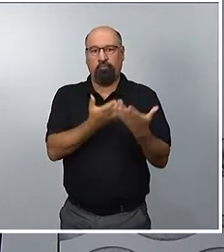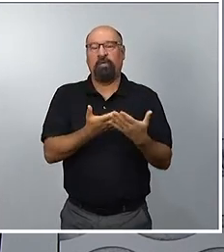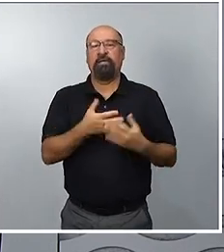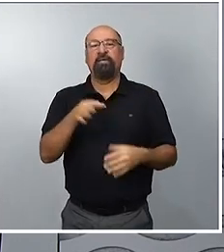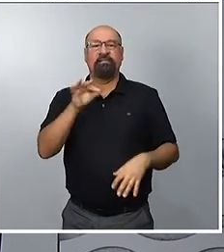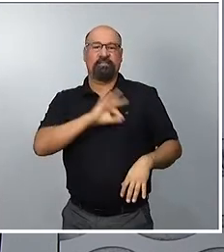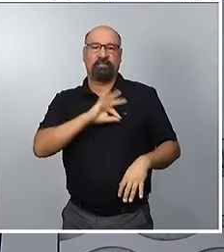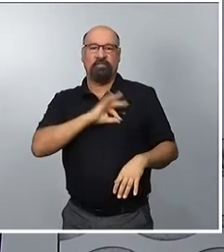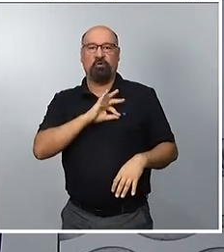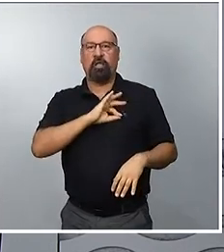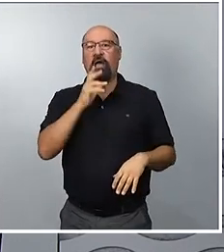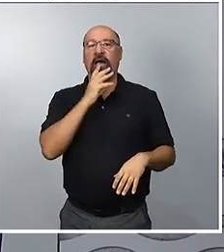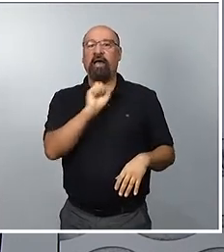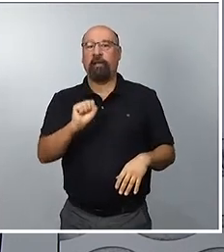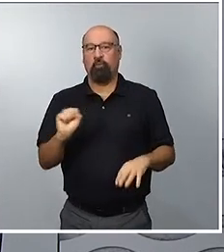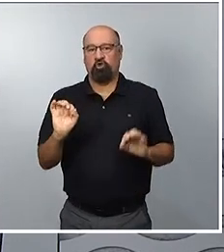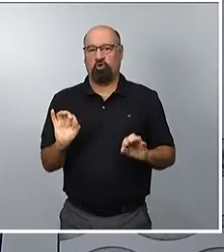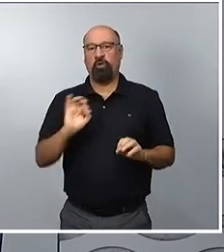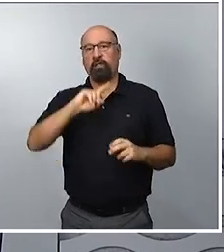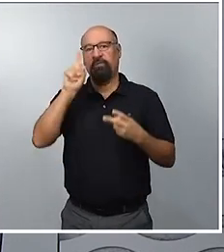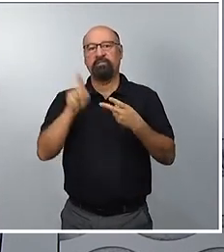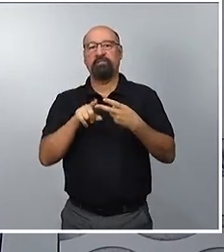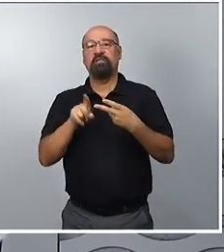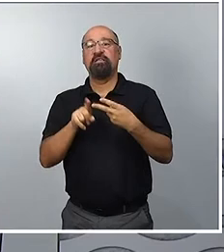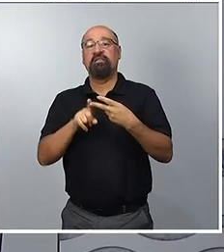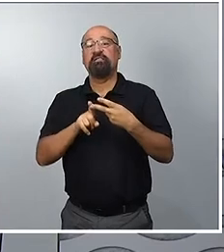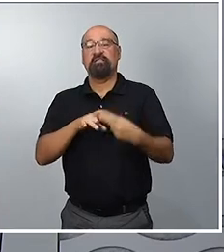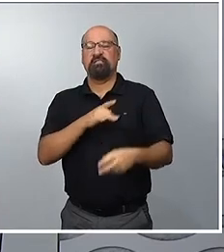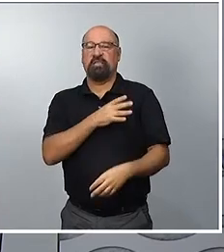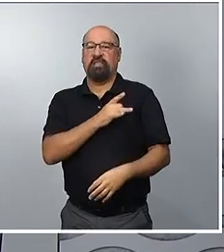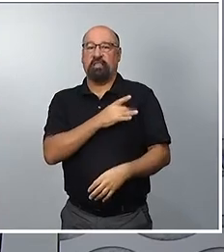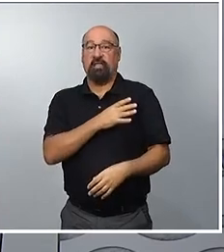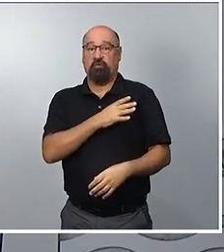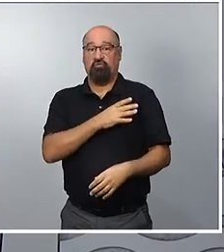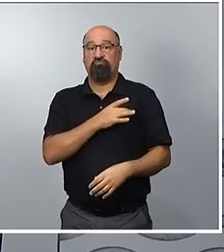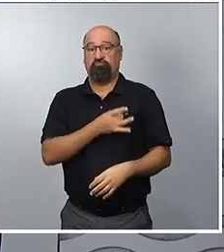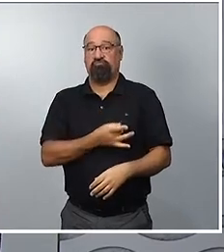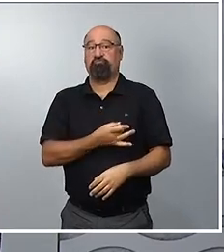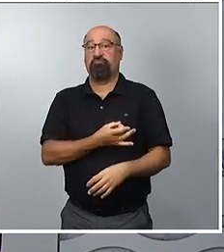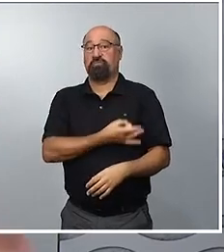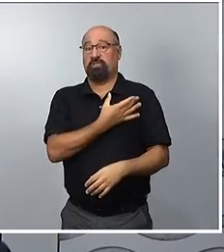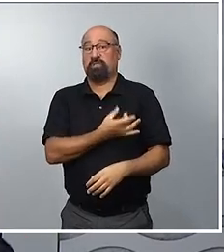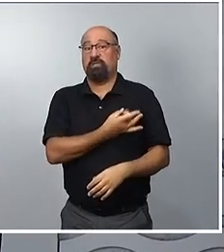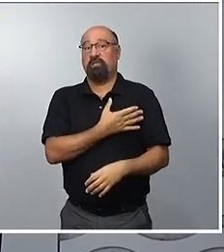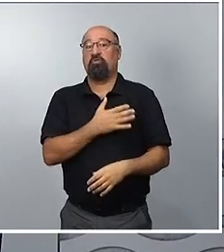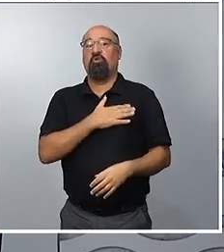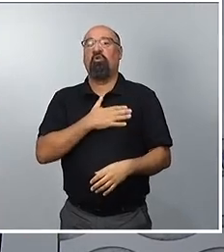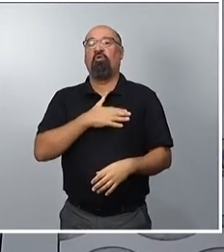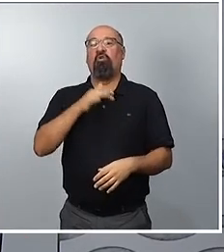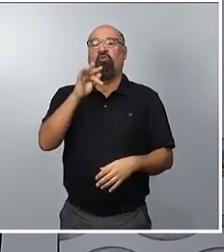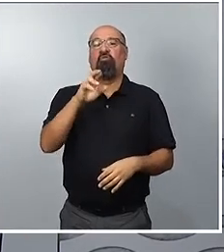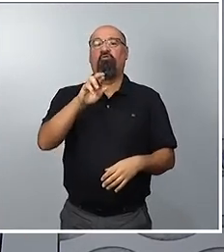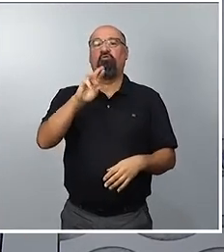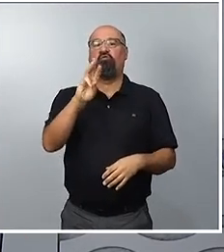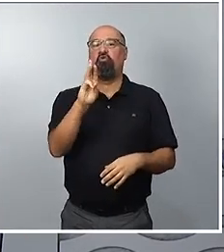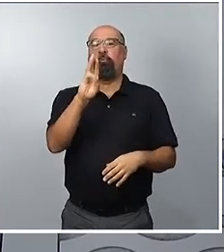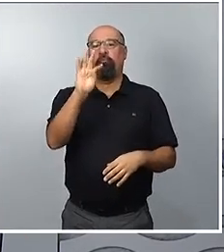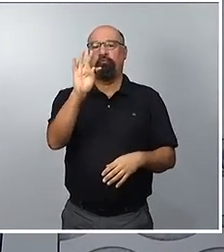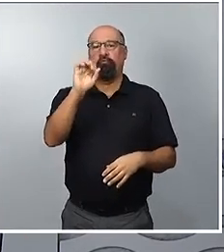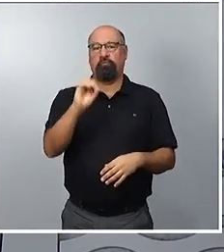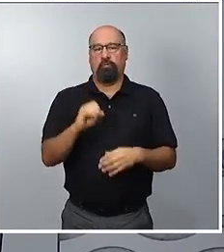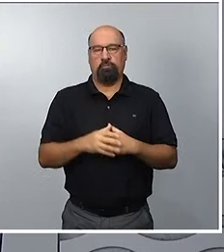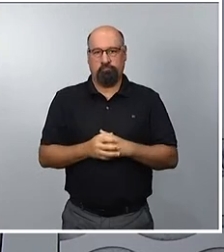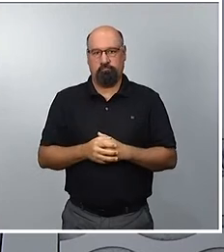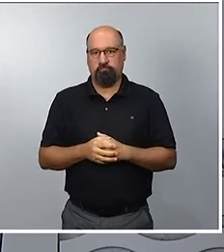Hermoso y por el sindicato Fútpro. Nos ha pedido que encuentra que en una carpeta de la